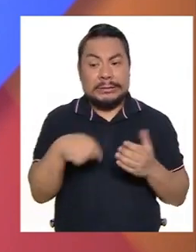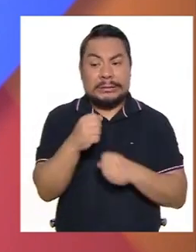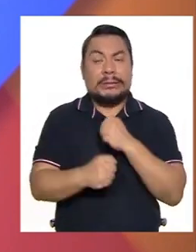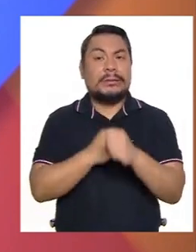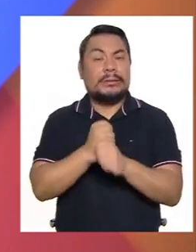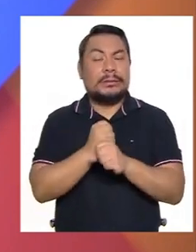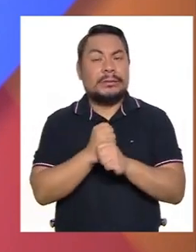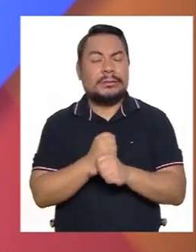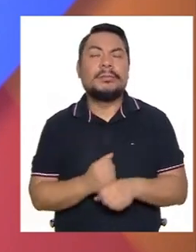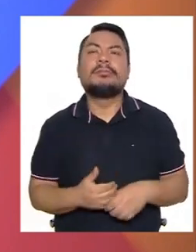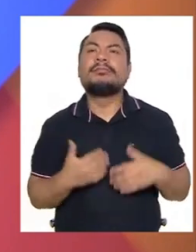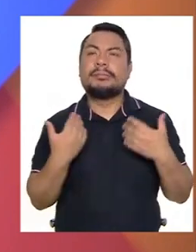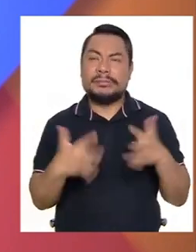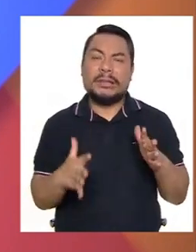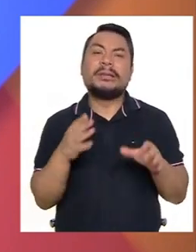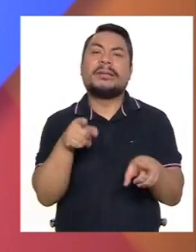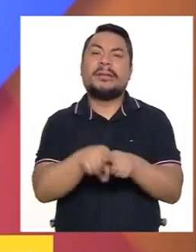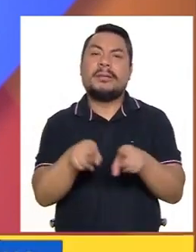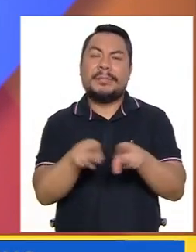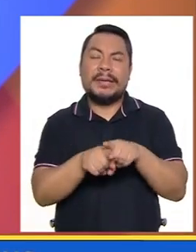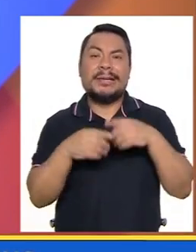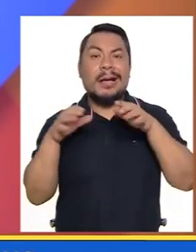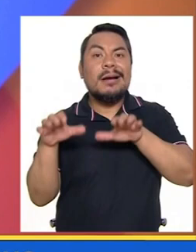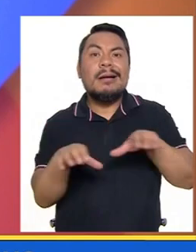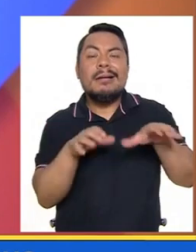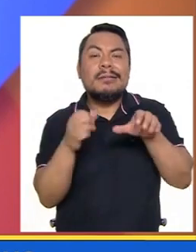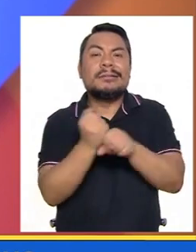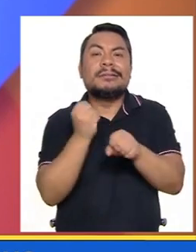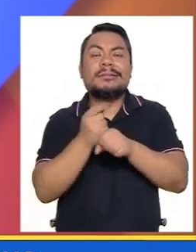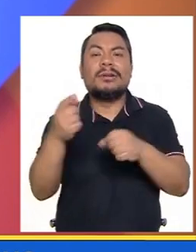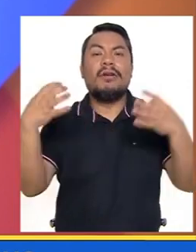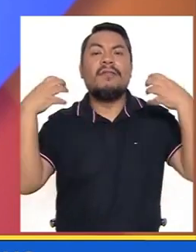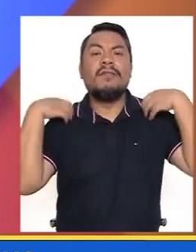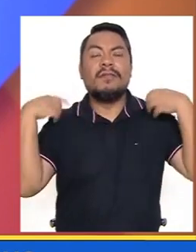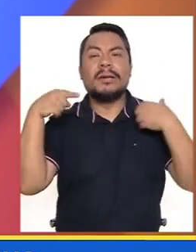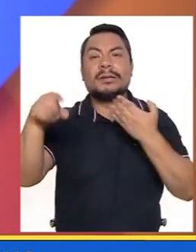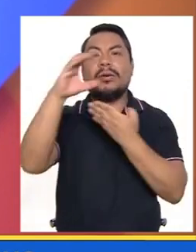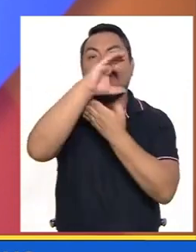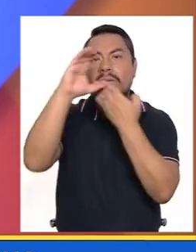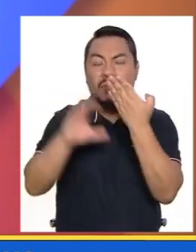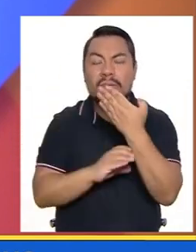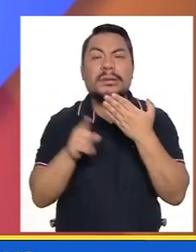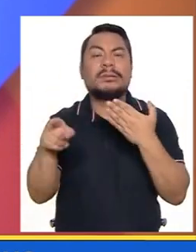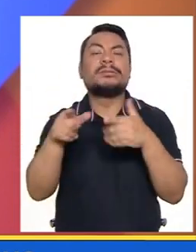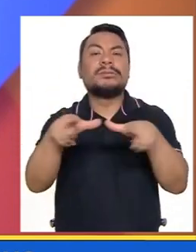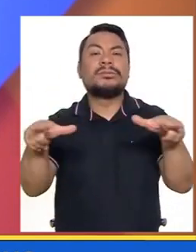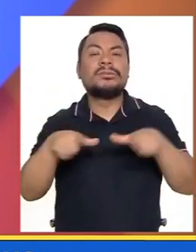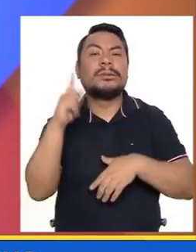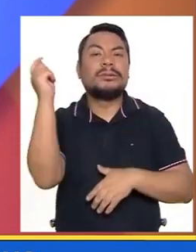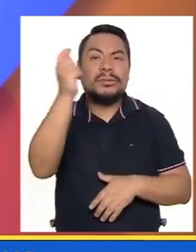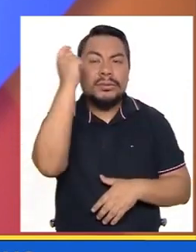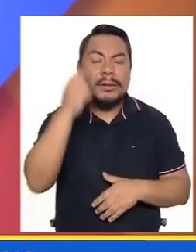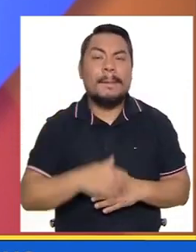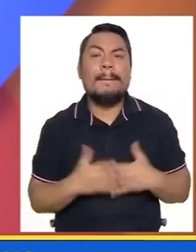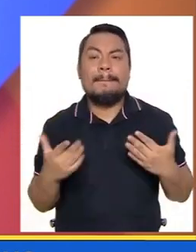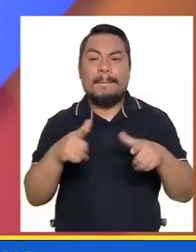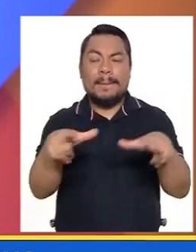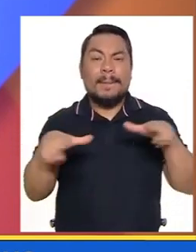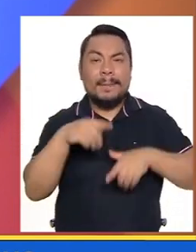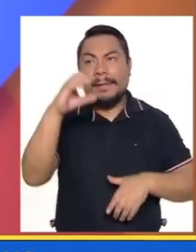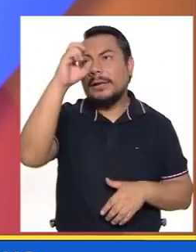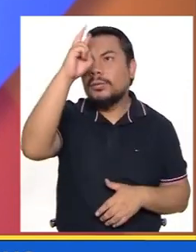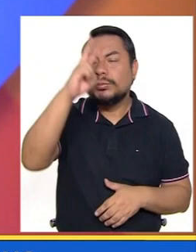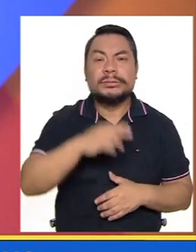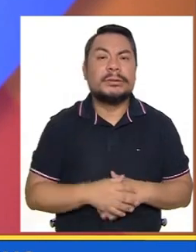año estamos también funcionando en las oficinas de Conadis, en la ciudad de Trujillo, en la ciudad de